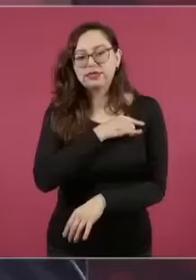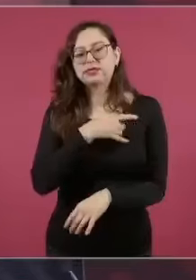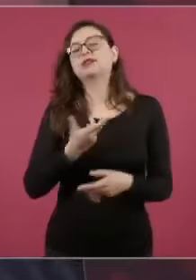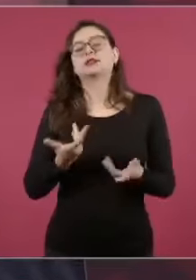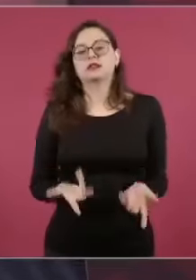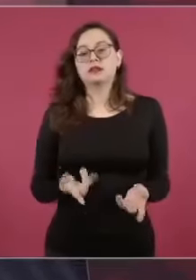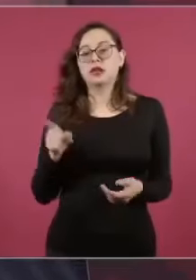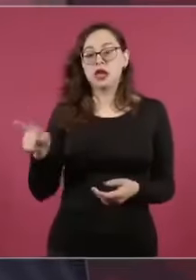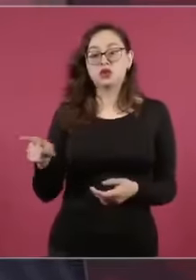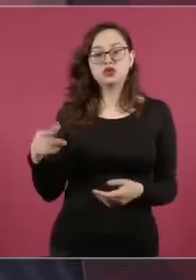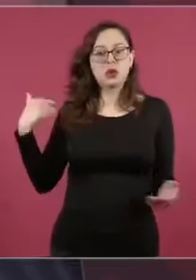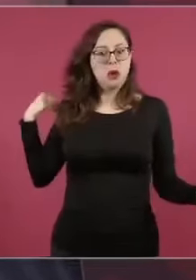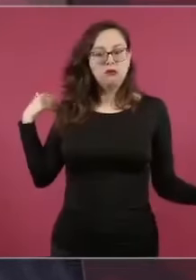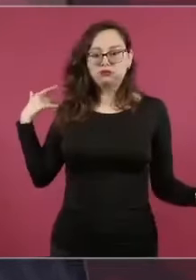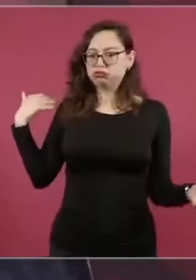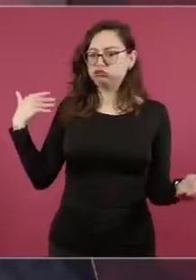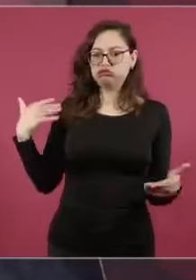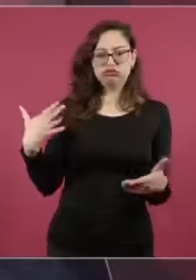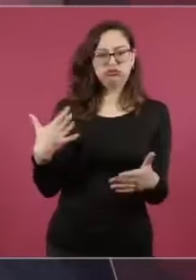es la ley es la ley